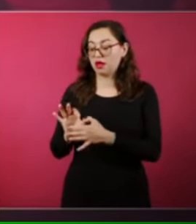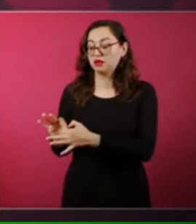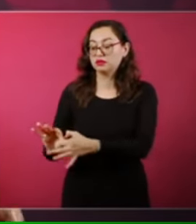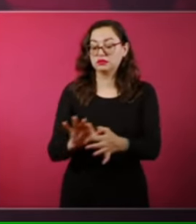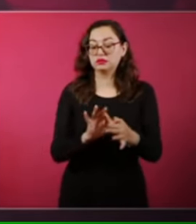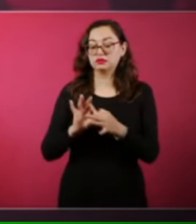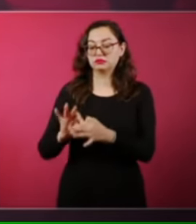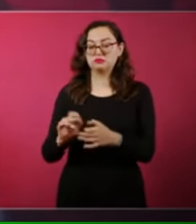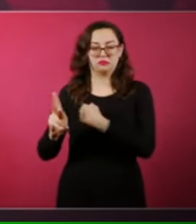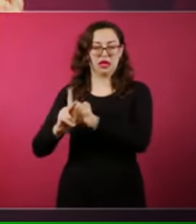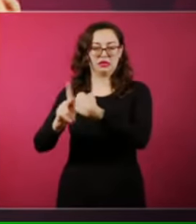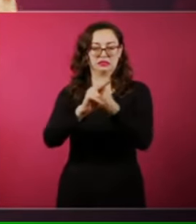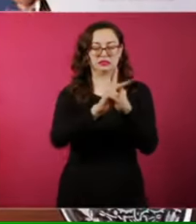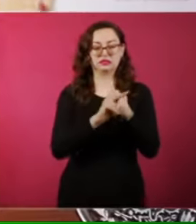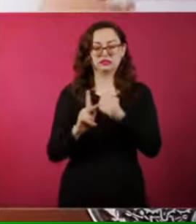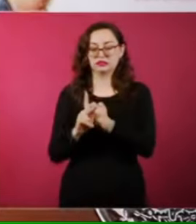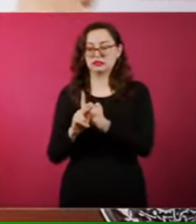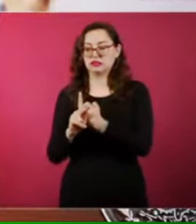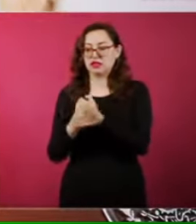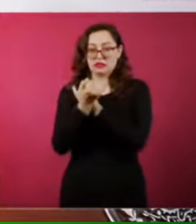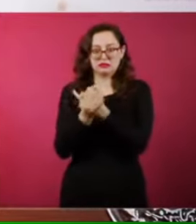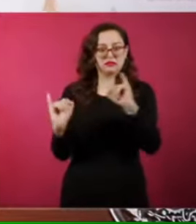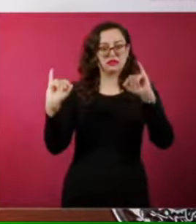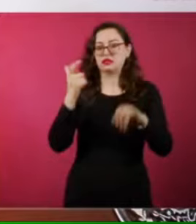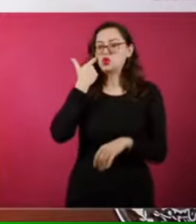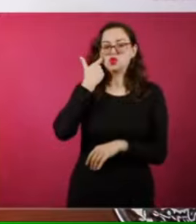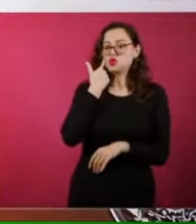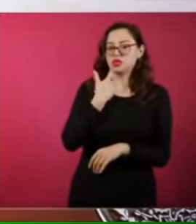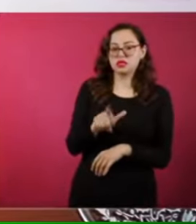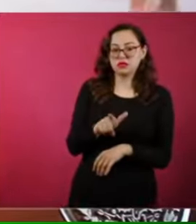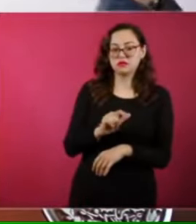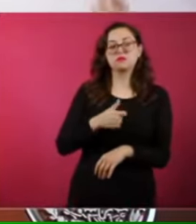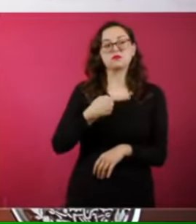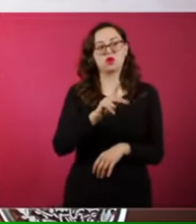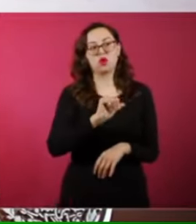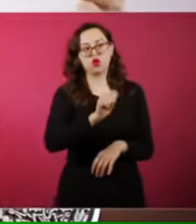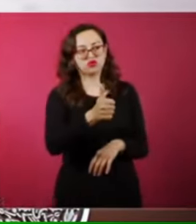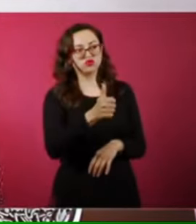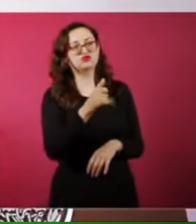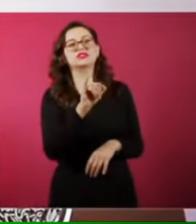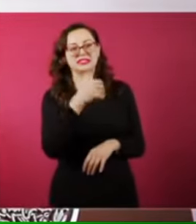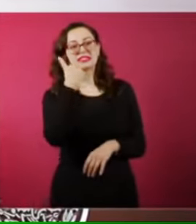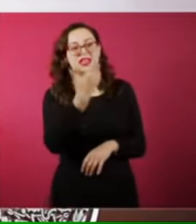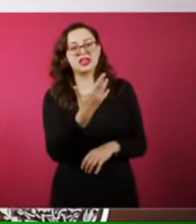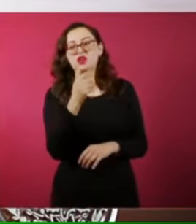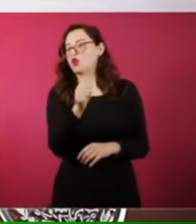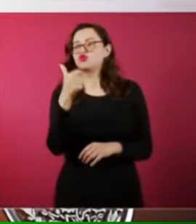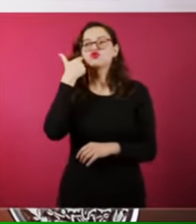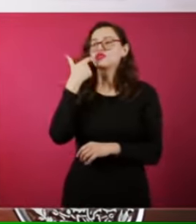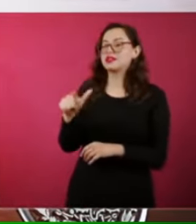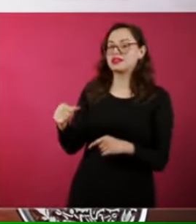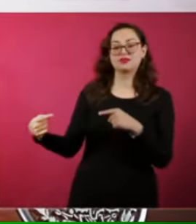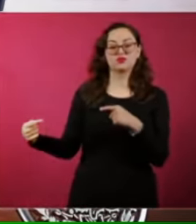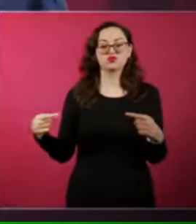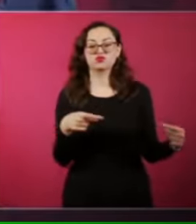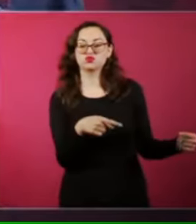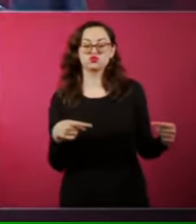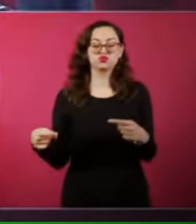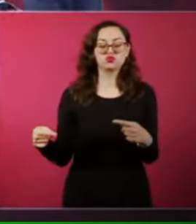Entonces, los conservadores de Colombia sí y los liberales de Colombia no. Entonces,